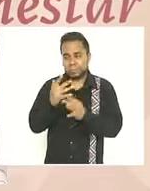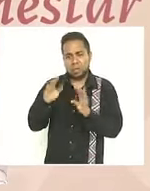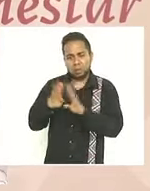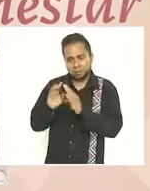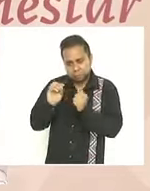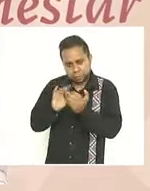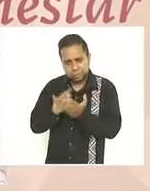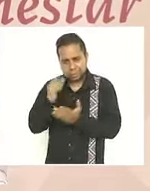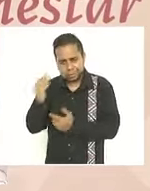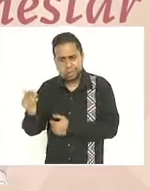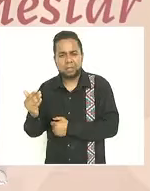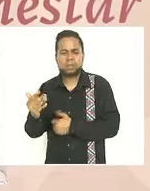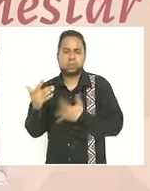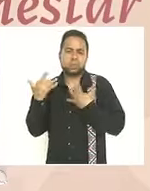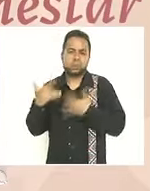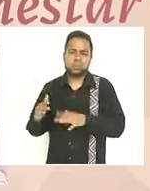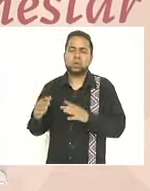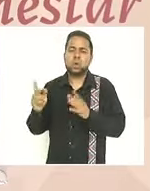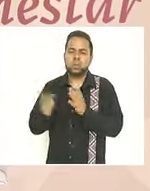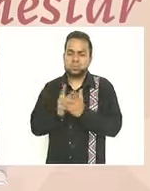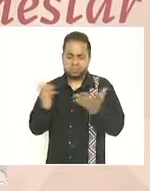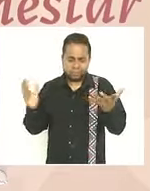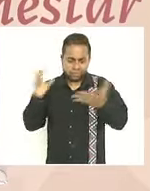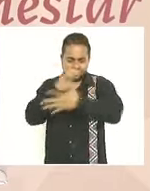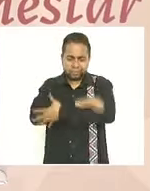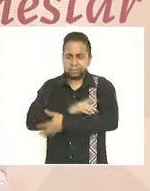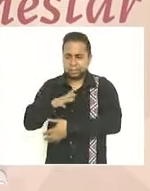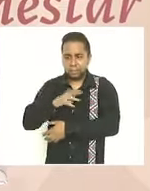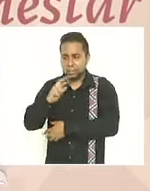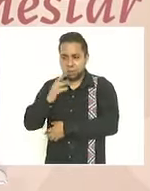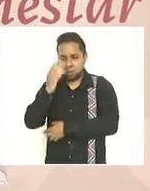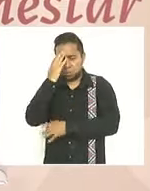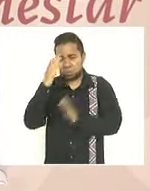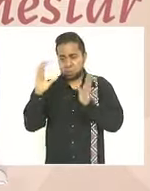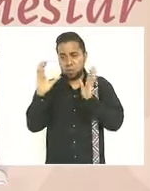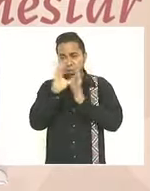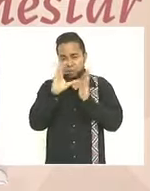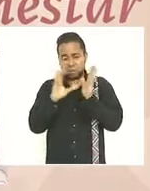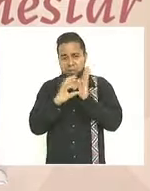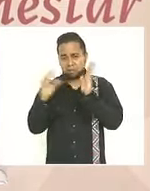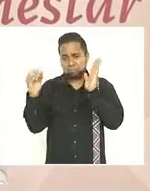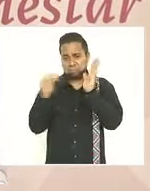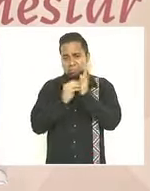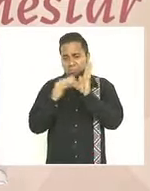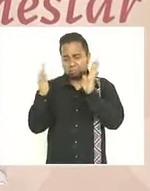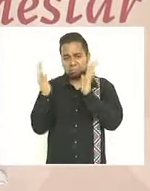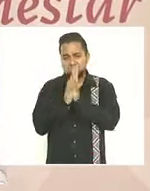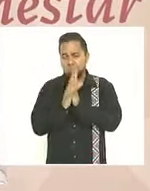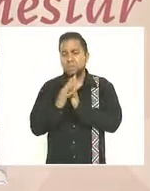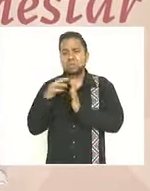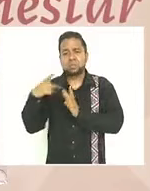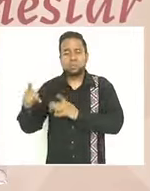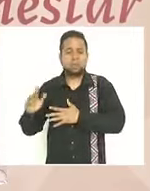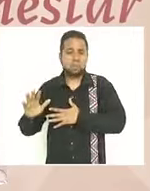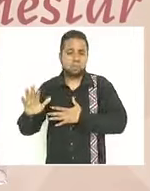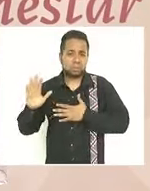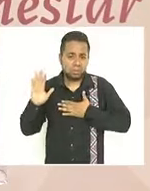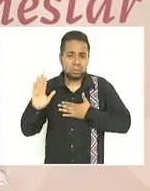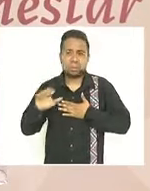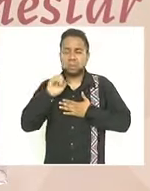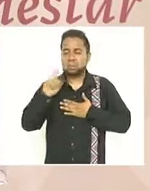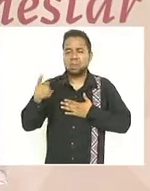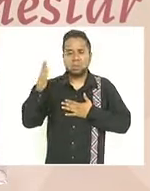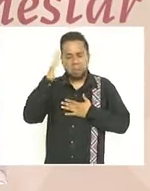alma la reivindicación y el reconocimiento constitucional que solo su compromiso y